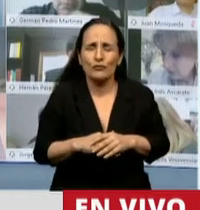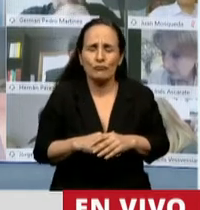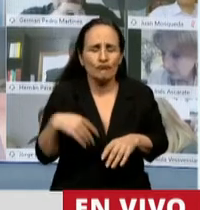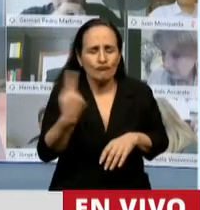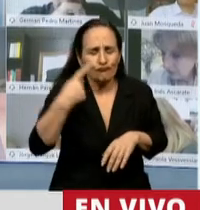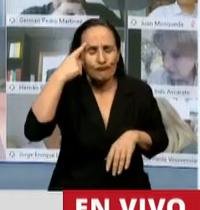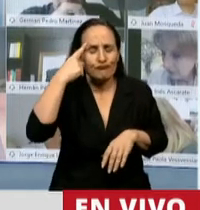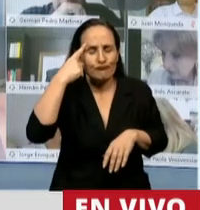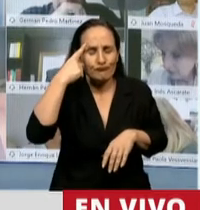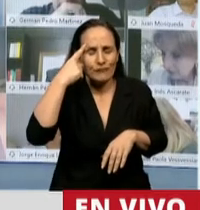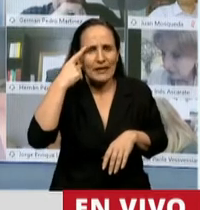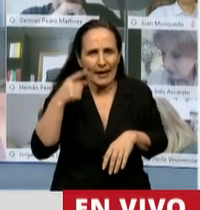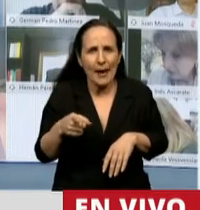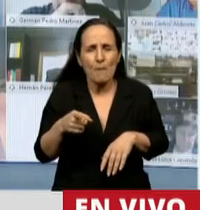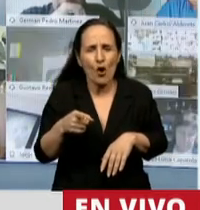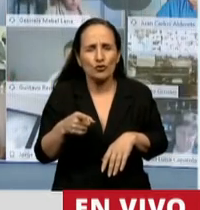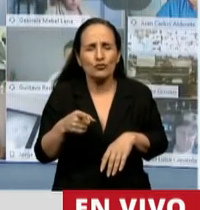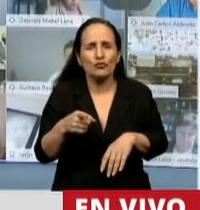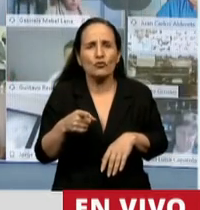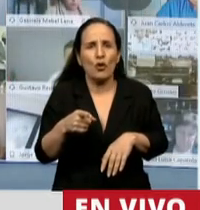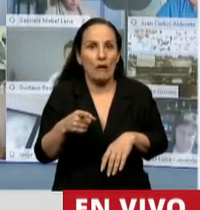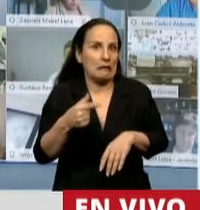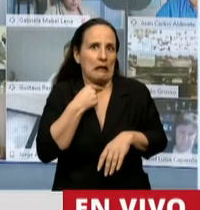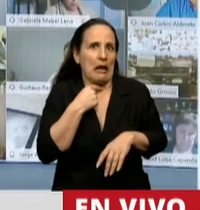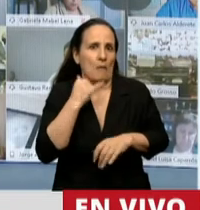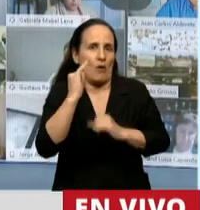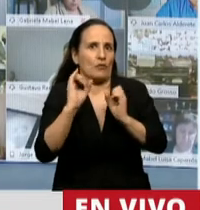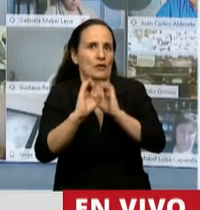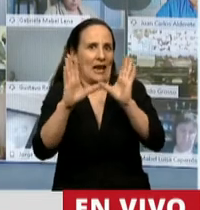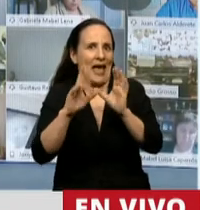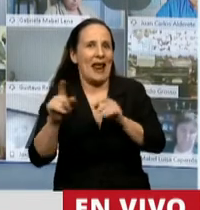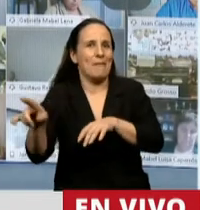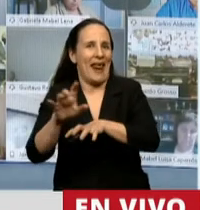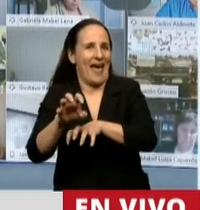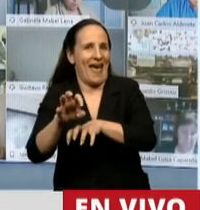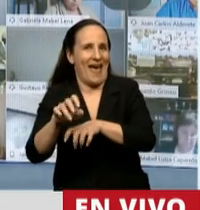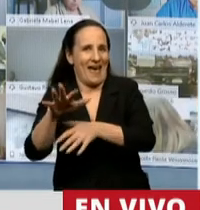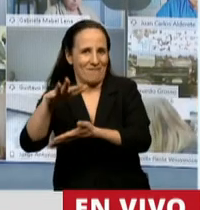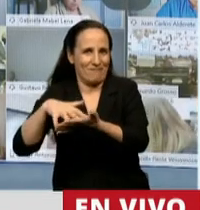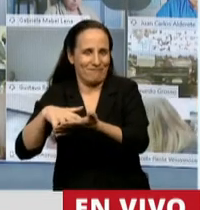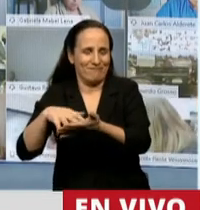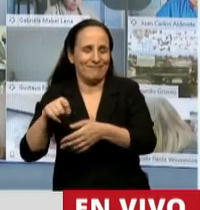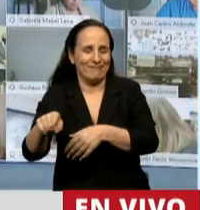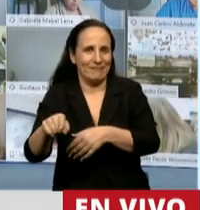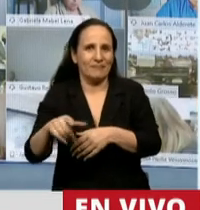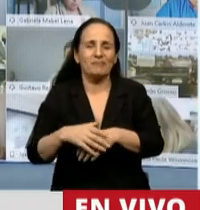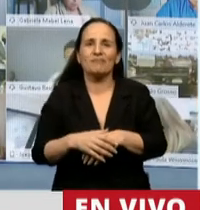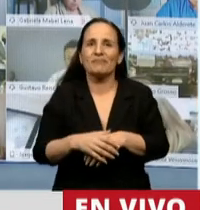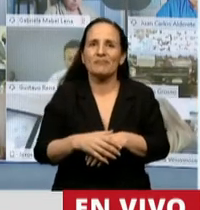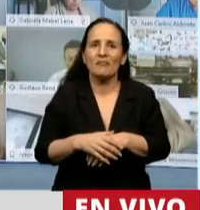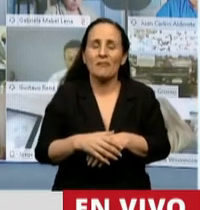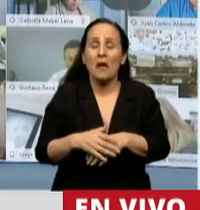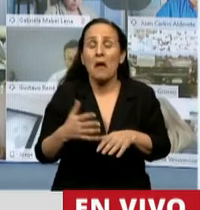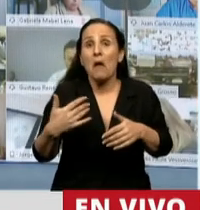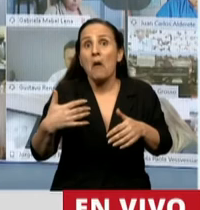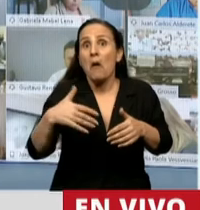creemos presidente y dejamos así sentado para la versión taquigráfica que las sanciones que